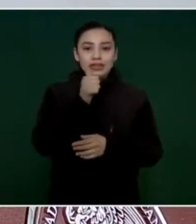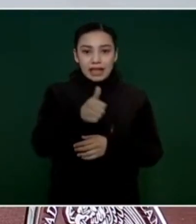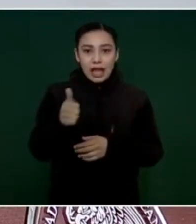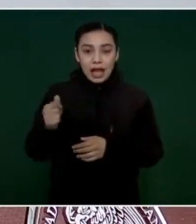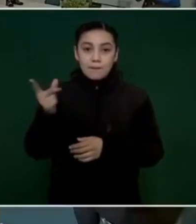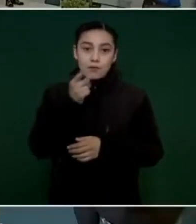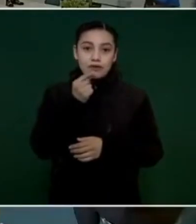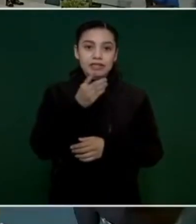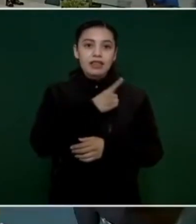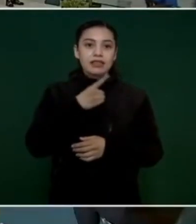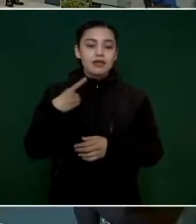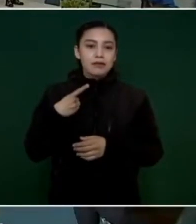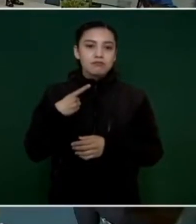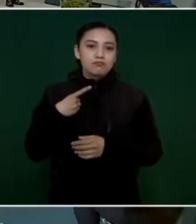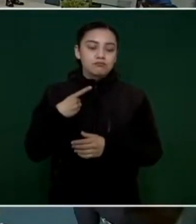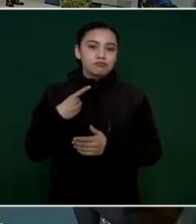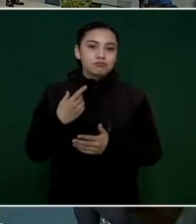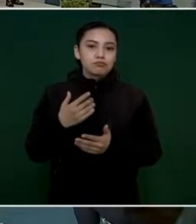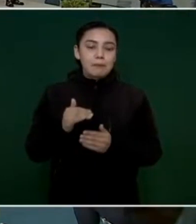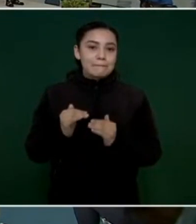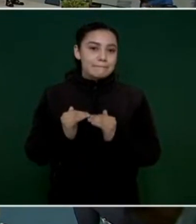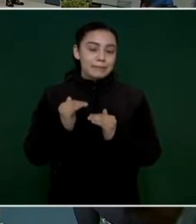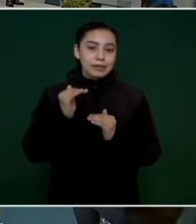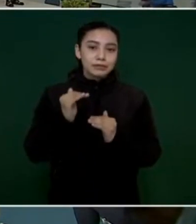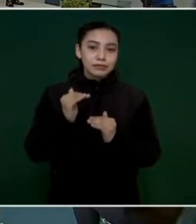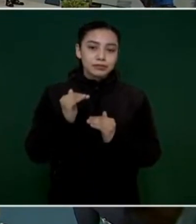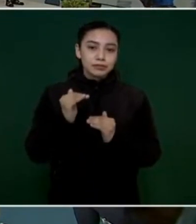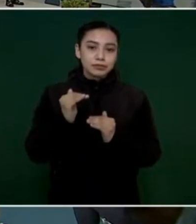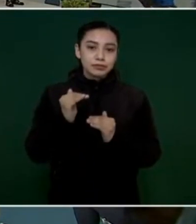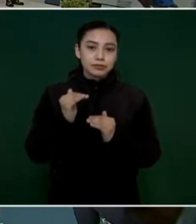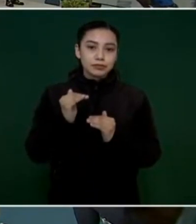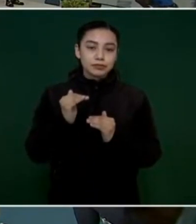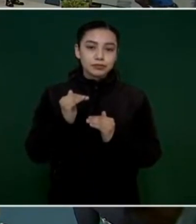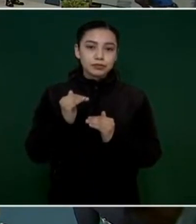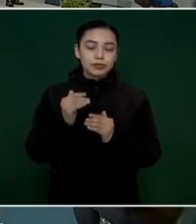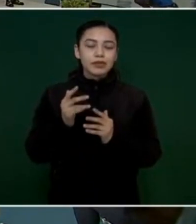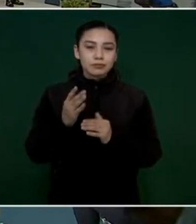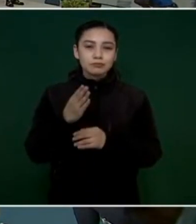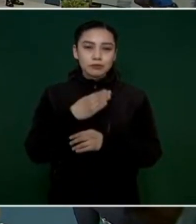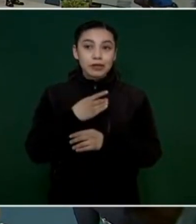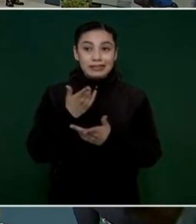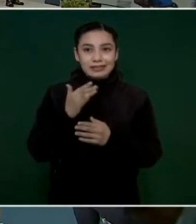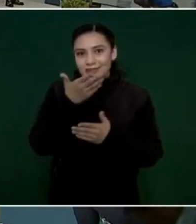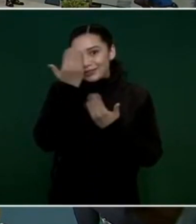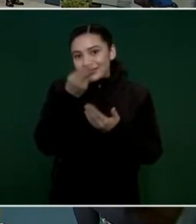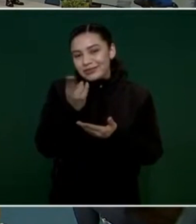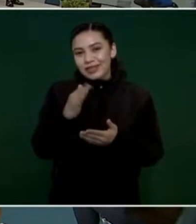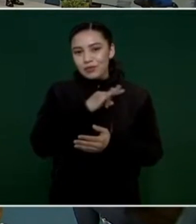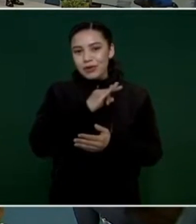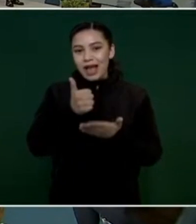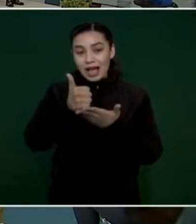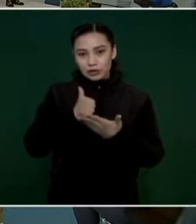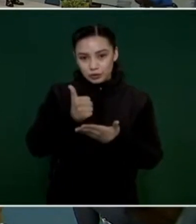casi… Bueno, ayúdenme a sacar ahí la cuenta